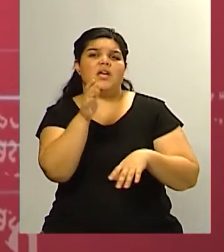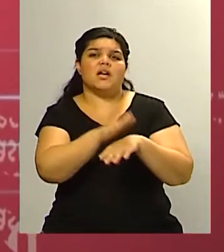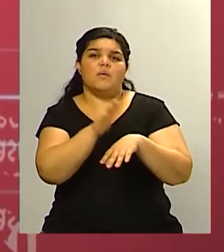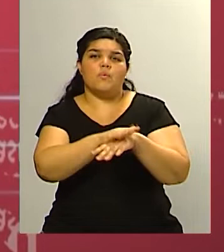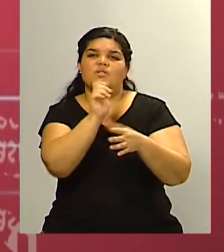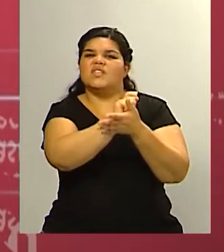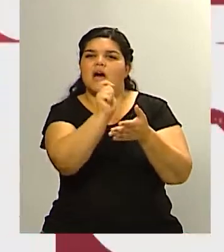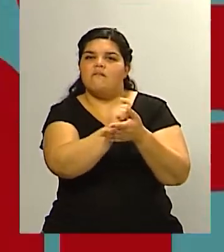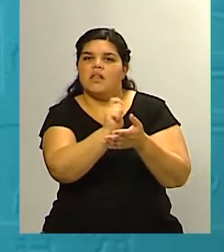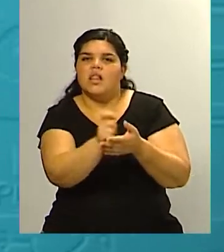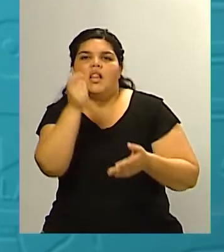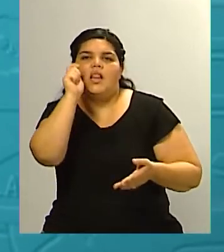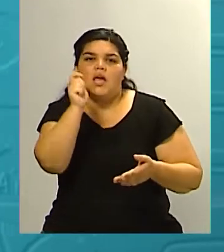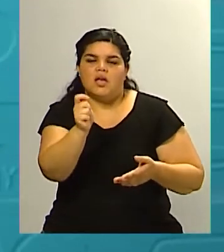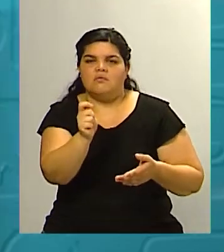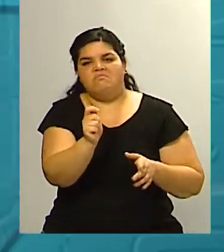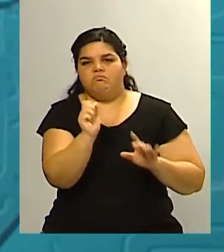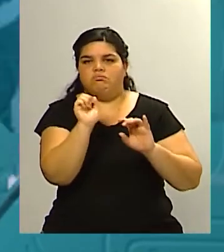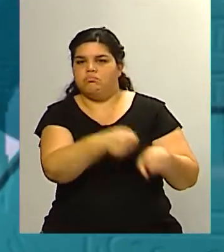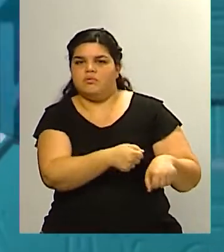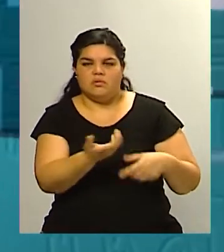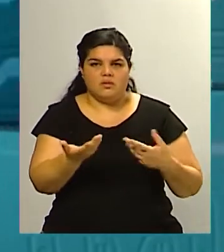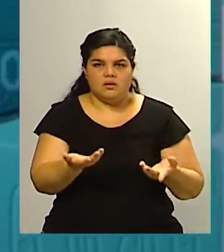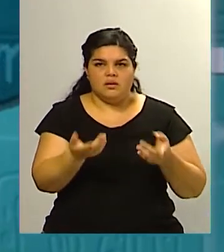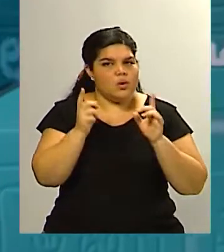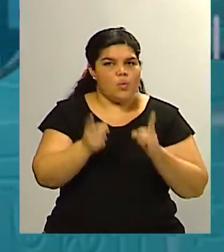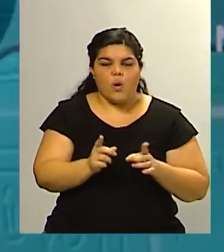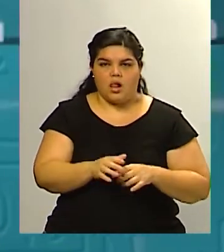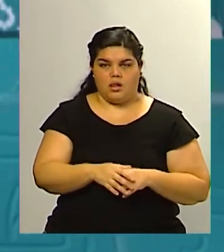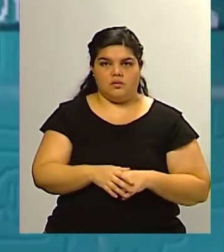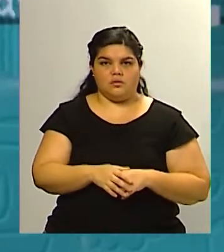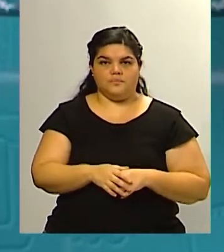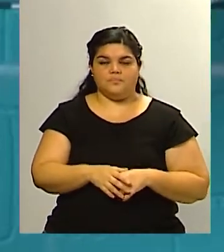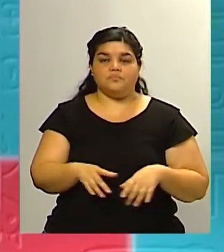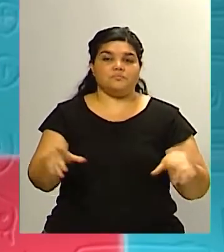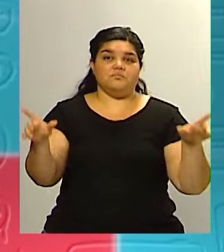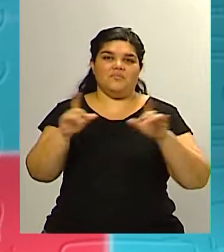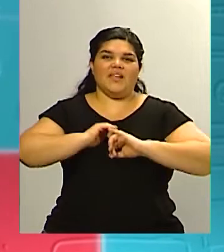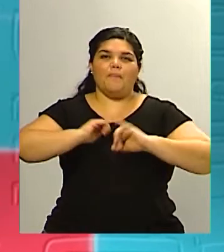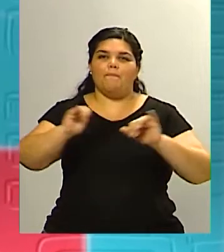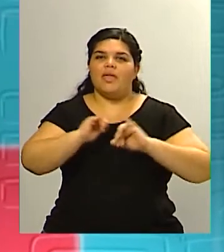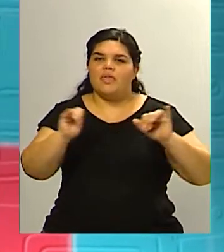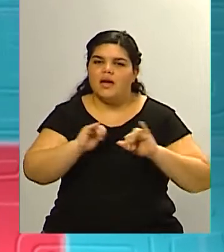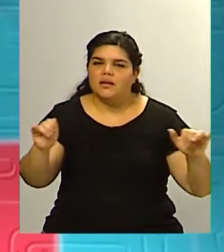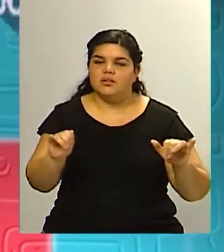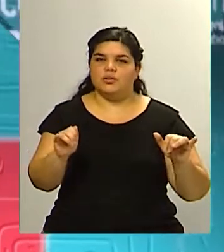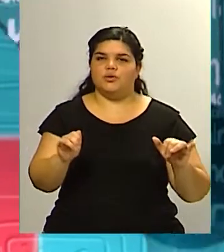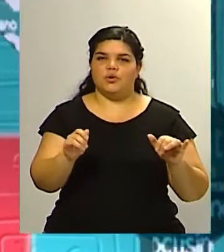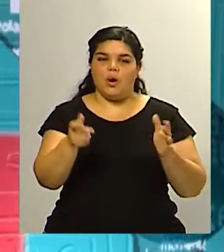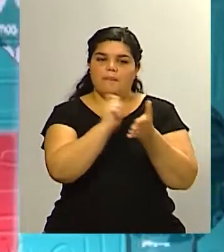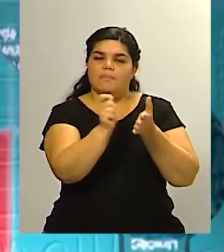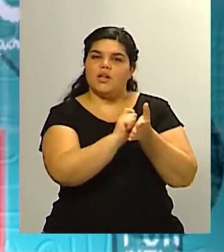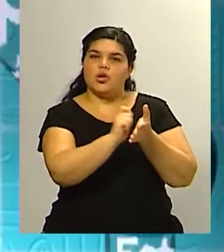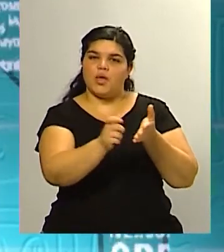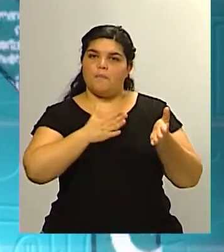cada vez menos peso aunque en realidad fuera del sistema mediático mainstream la pluma de autor o el periodismo de autor tiene